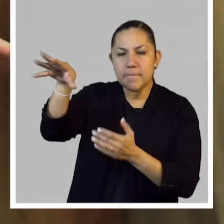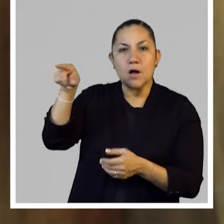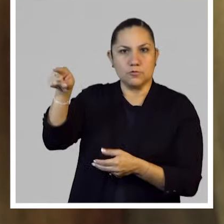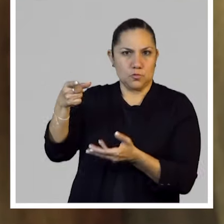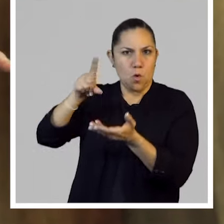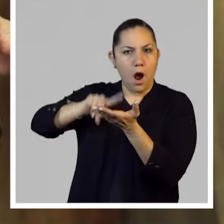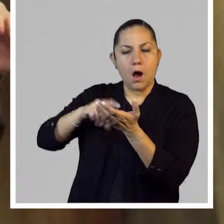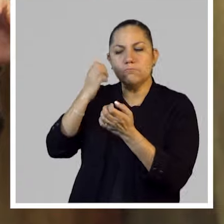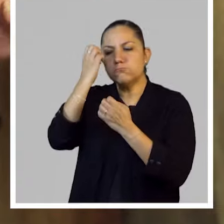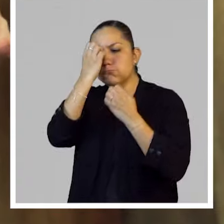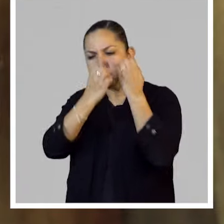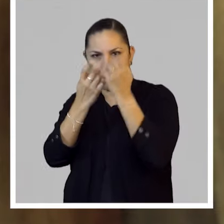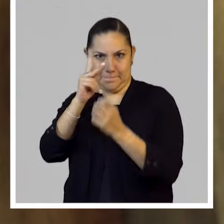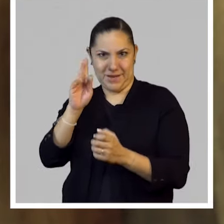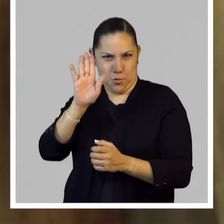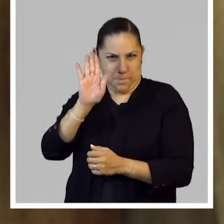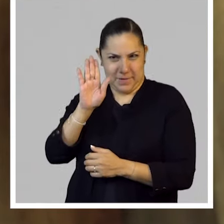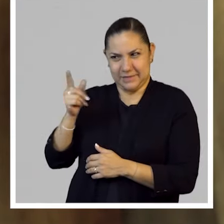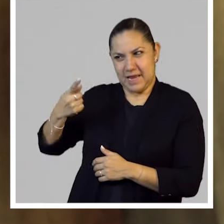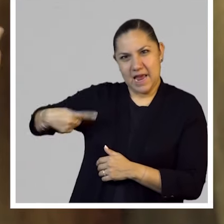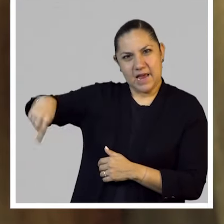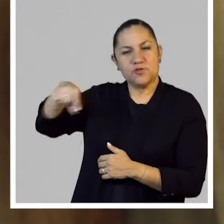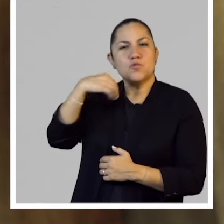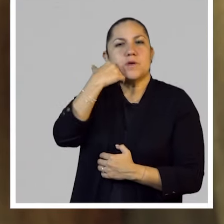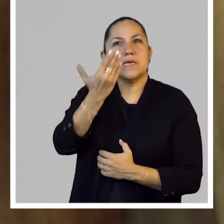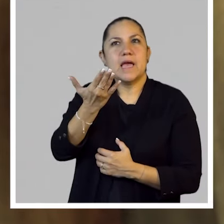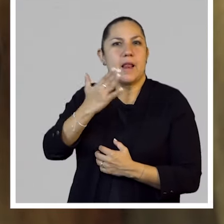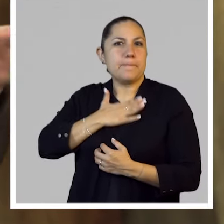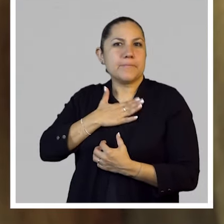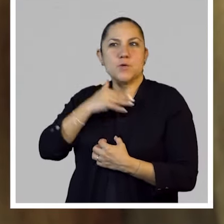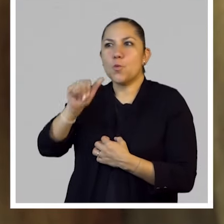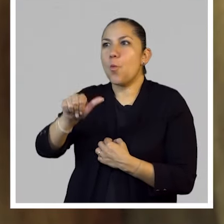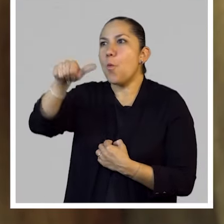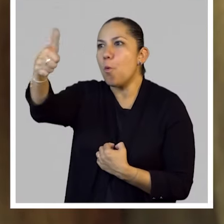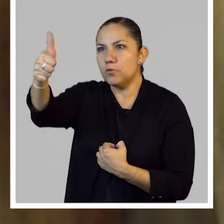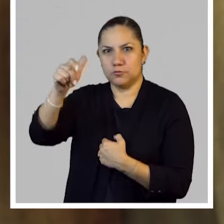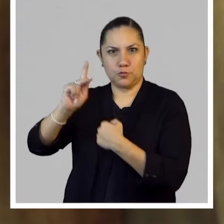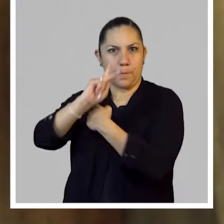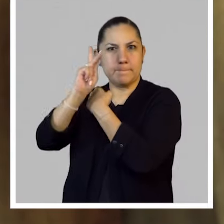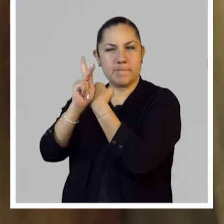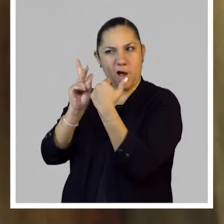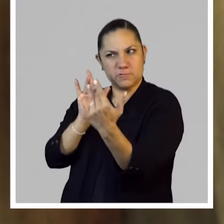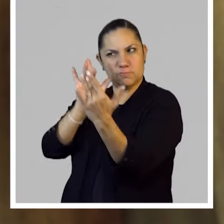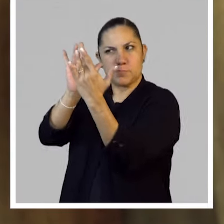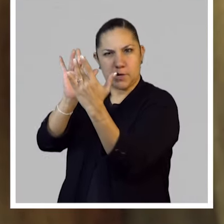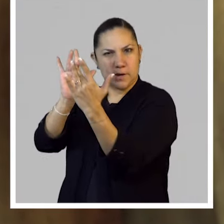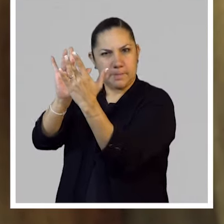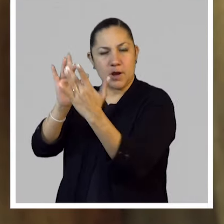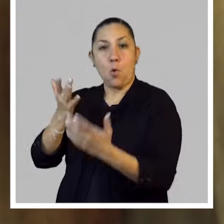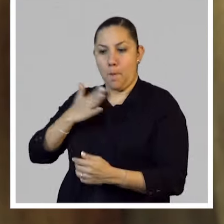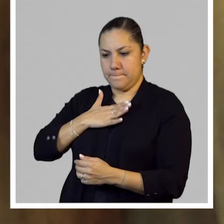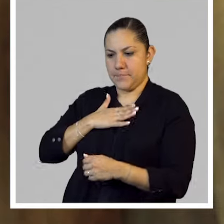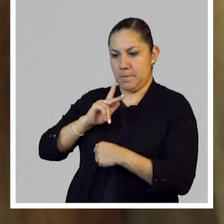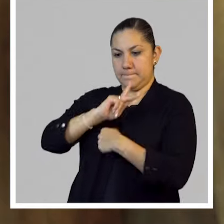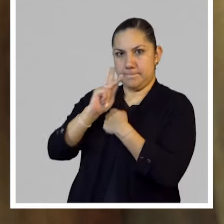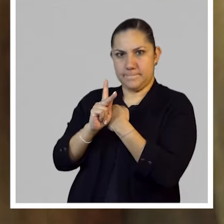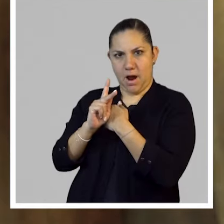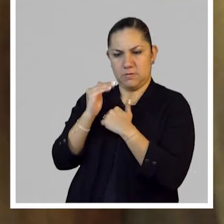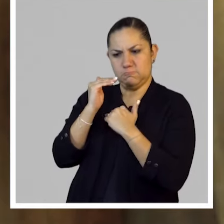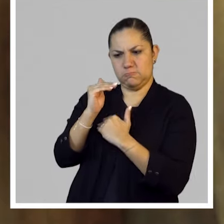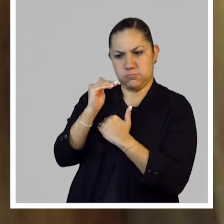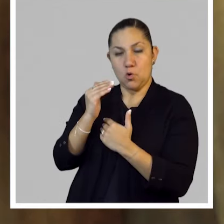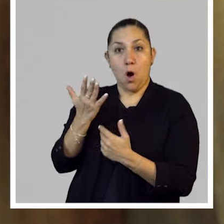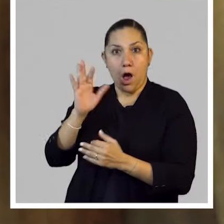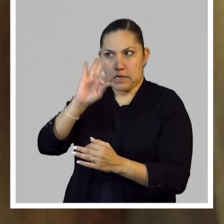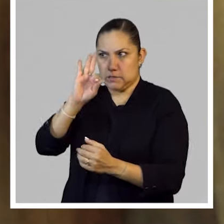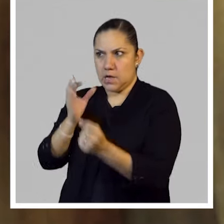una manera disidente como de establecer conexiones con otros países o salir de tu propio país. Habría que pensar en momentos pues como